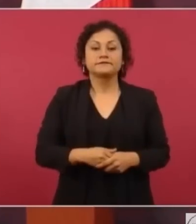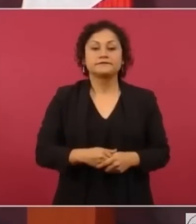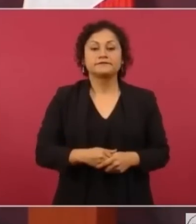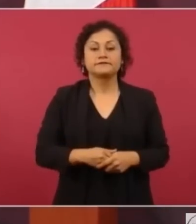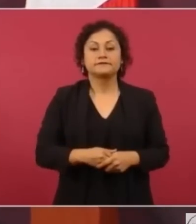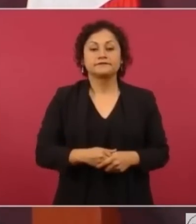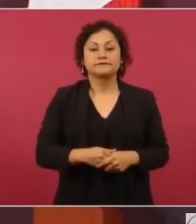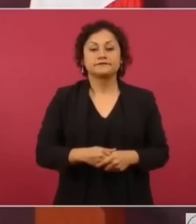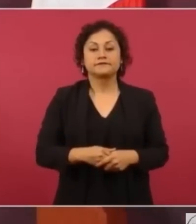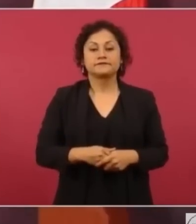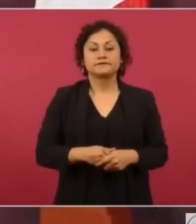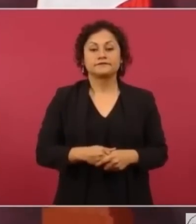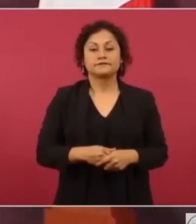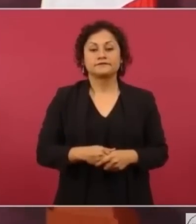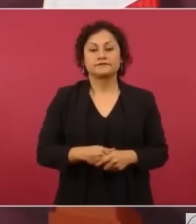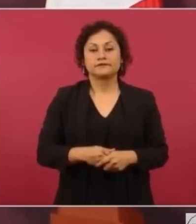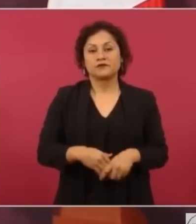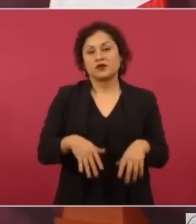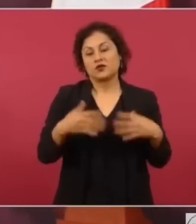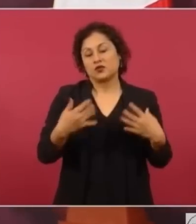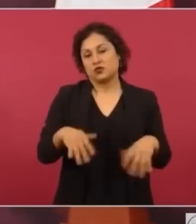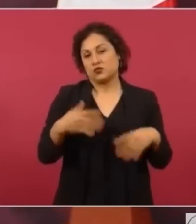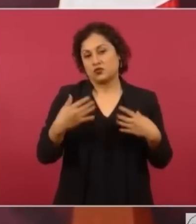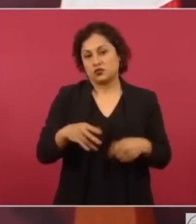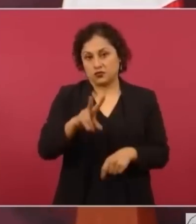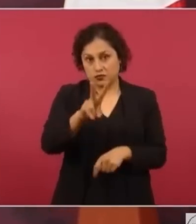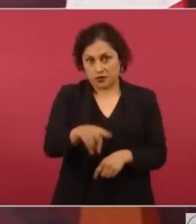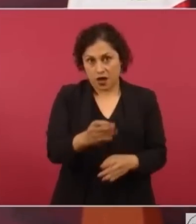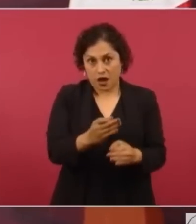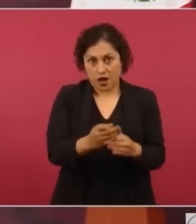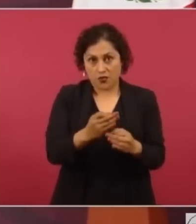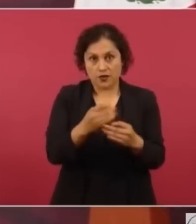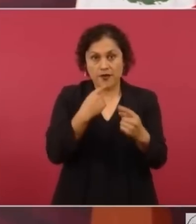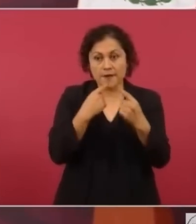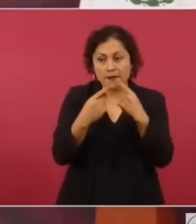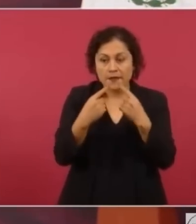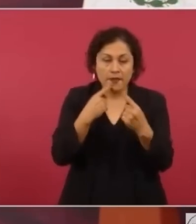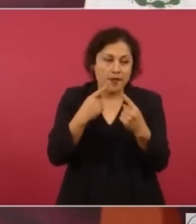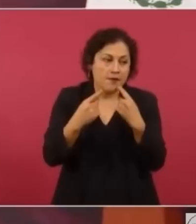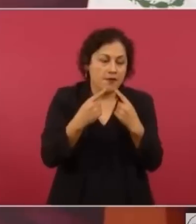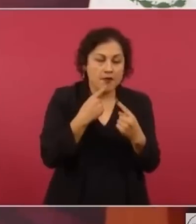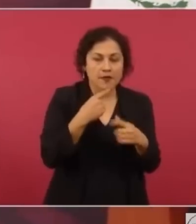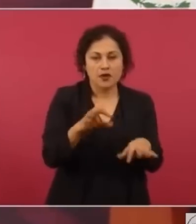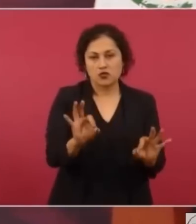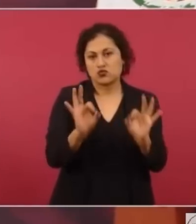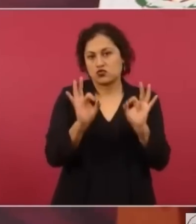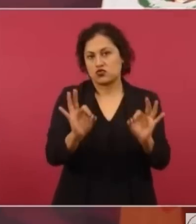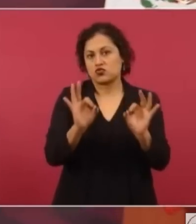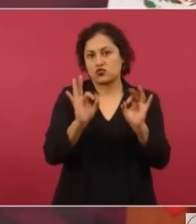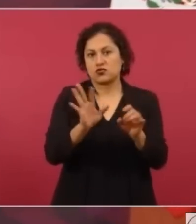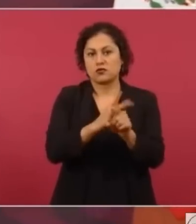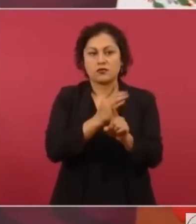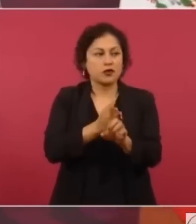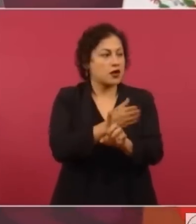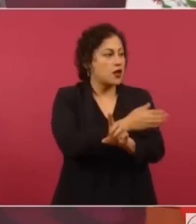extraordinario que podamos tener estos diálogos circulares, porque van saliendo cosas y cosas y cosas.